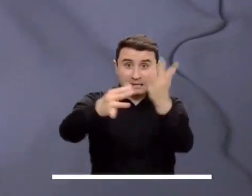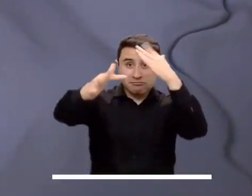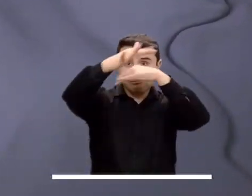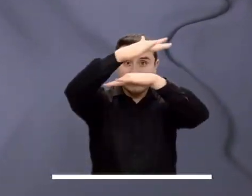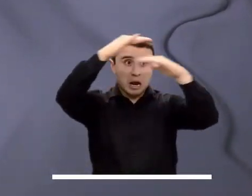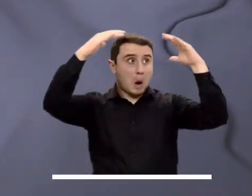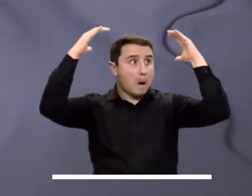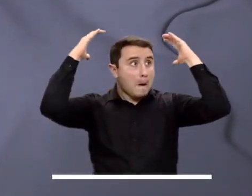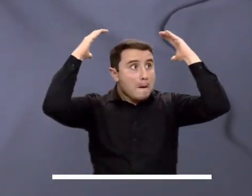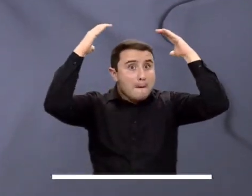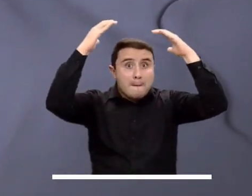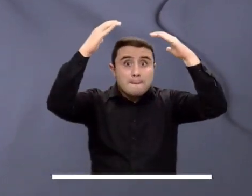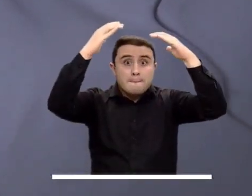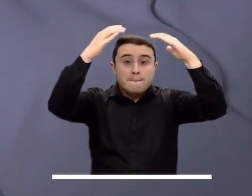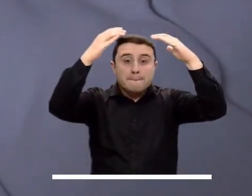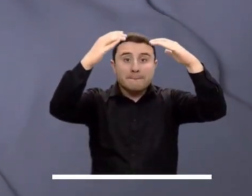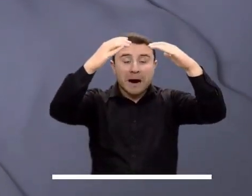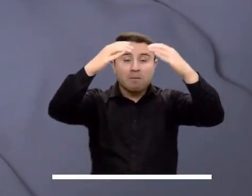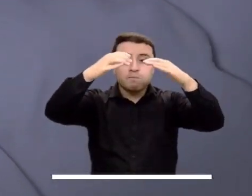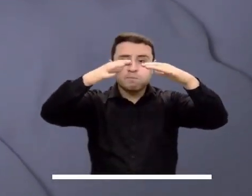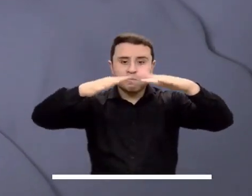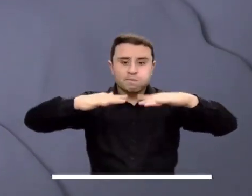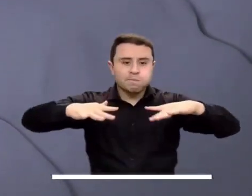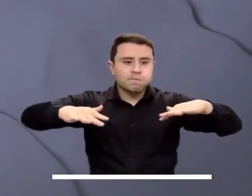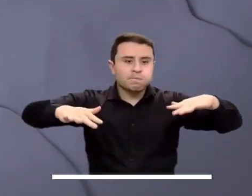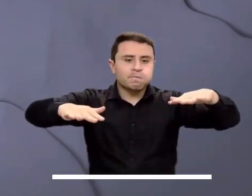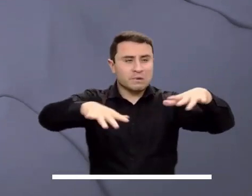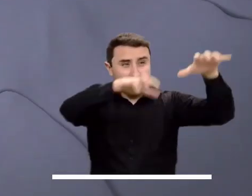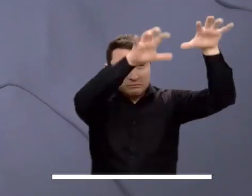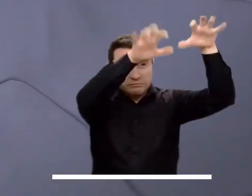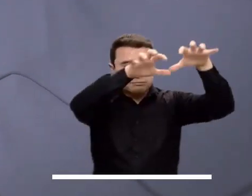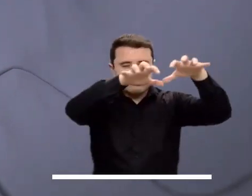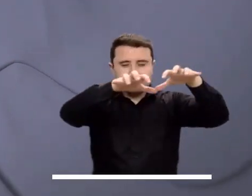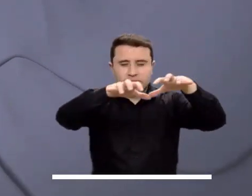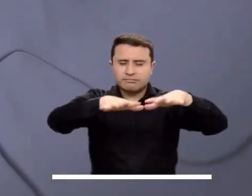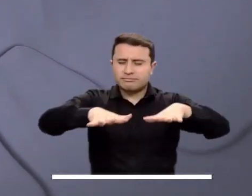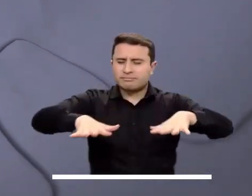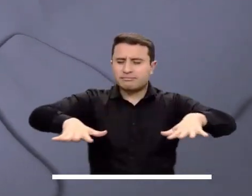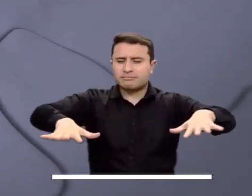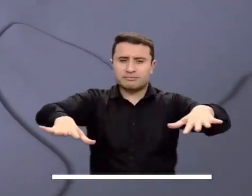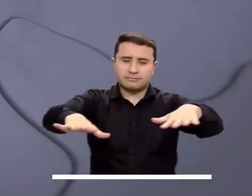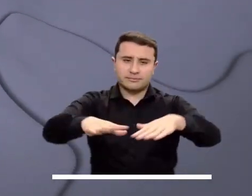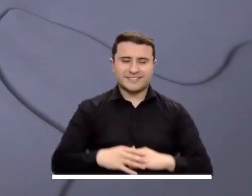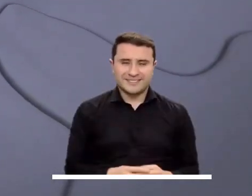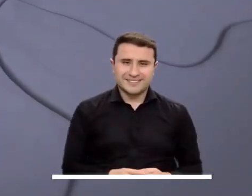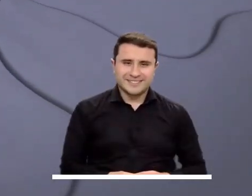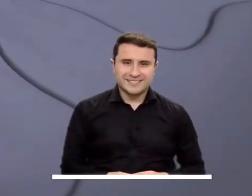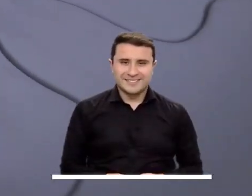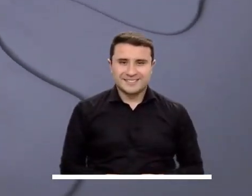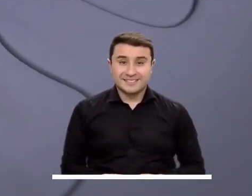Finalmente, el cielo encapotado de la capital podría activar algunas lluvias en la ciudad y en zonas de la sabana.